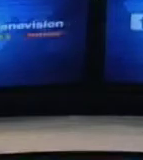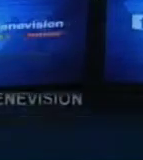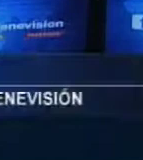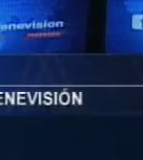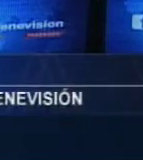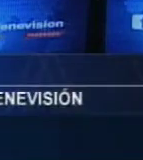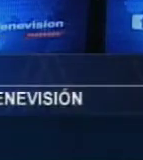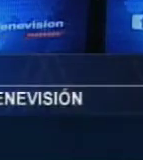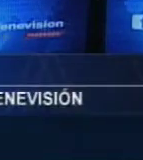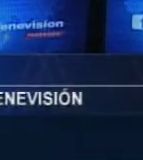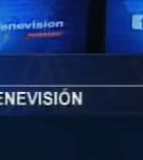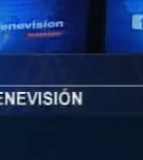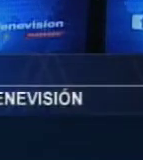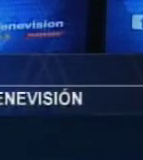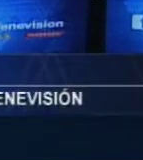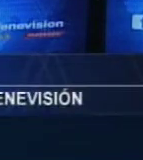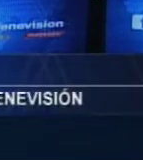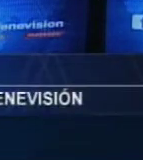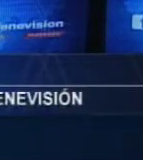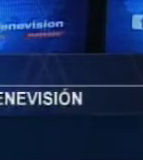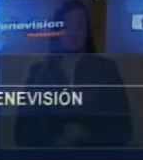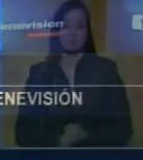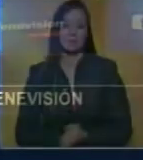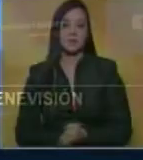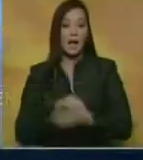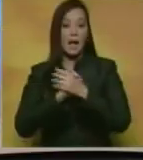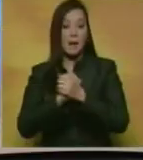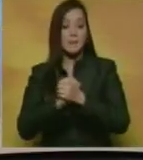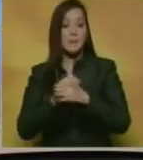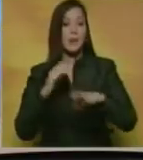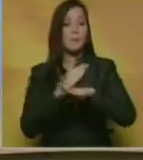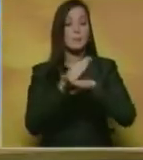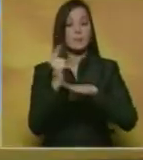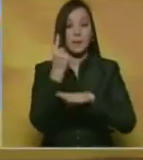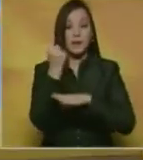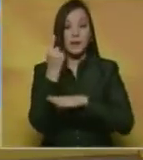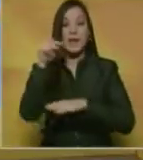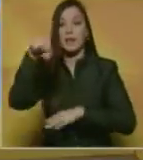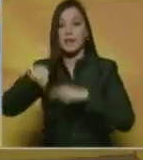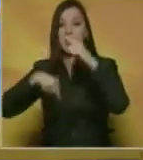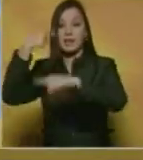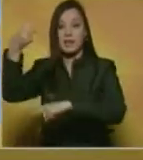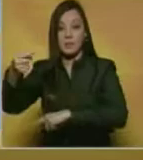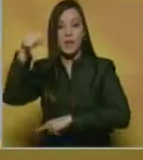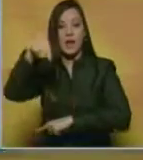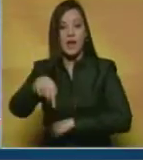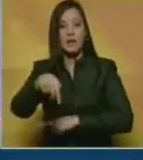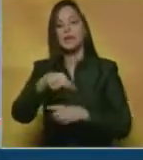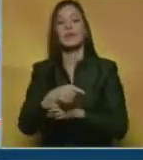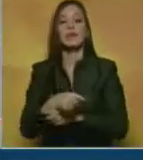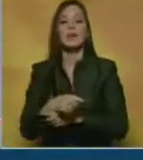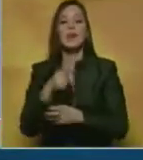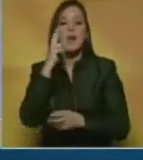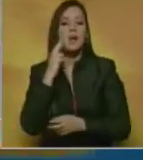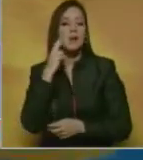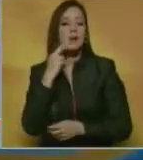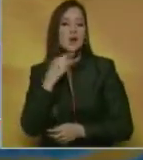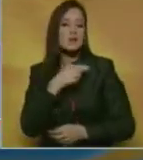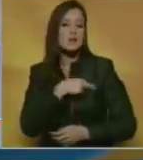Bien, amigos, vamos a hacer nuestra primera pausa. Y más adelante en su noticiero Benevisión. Ataque racista.